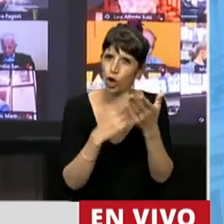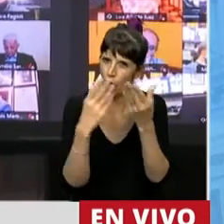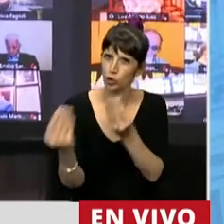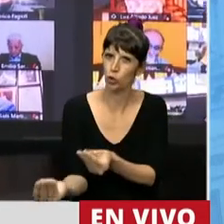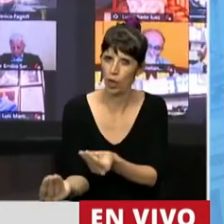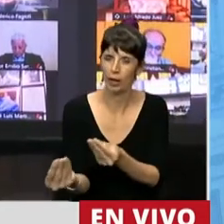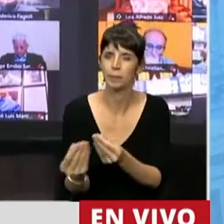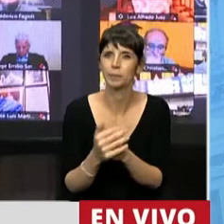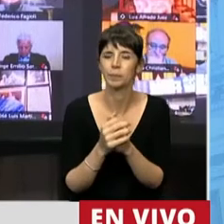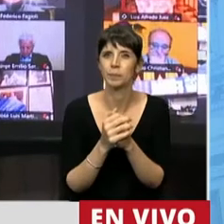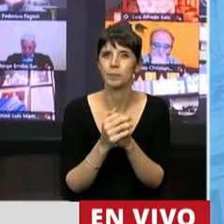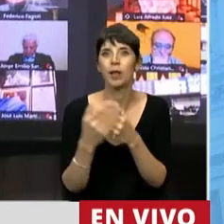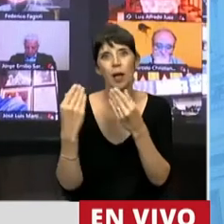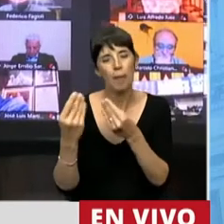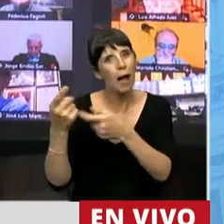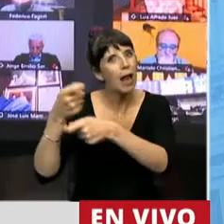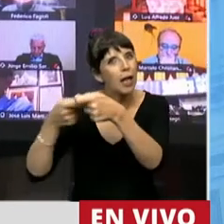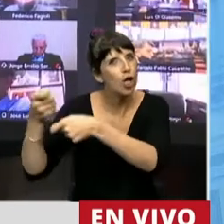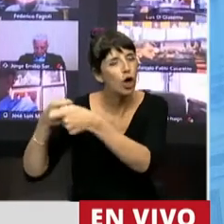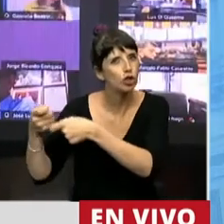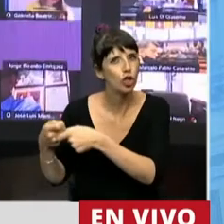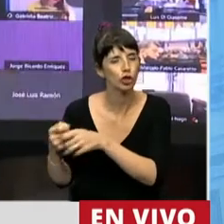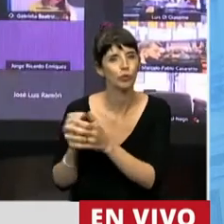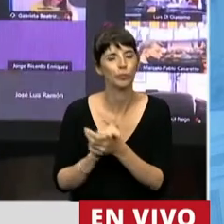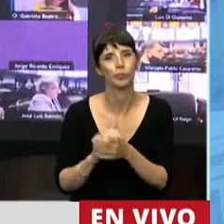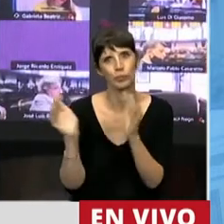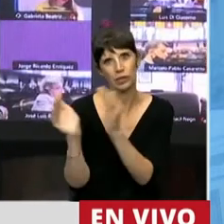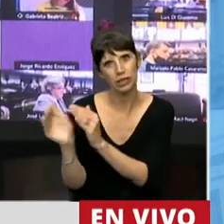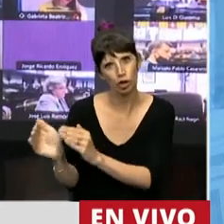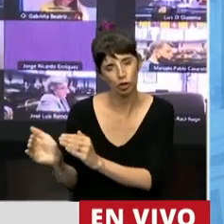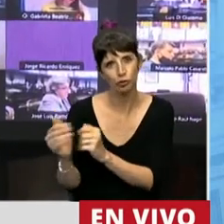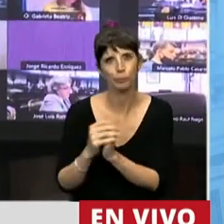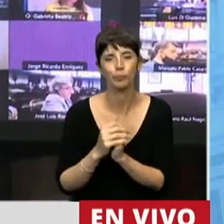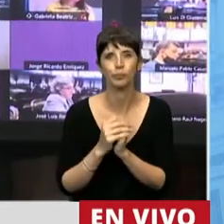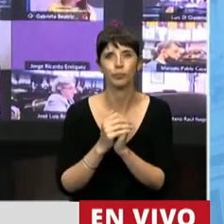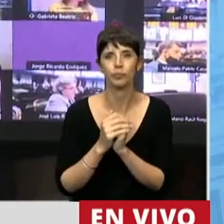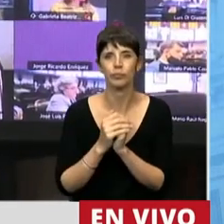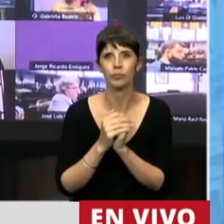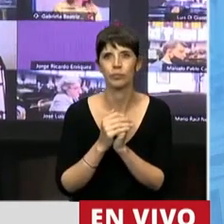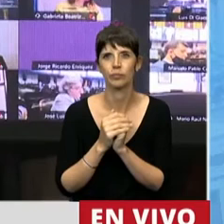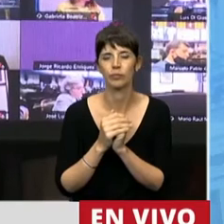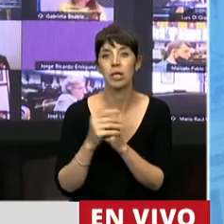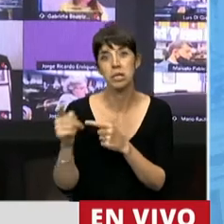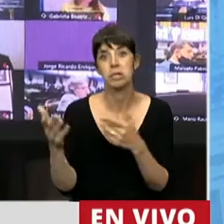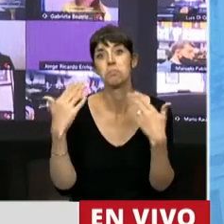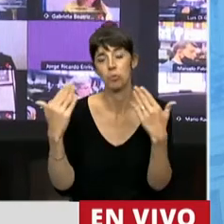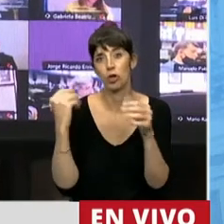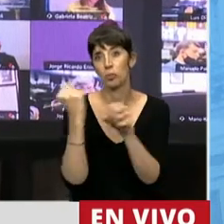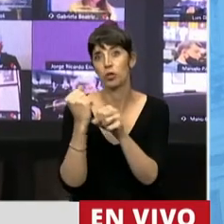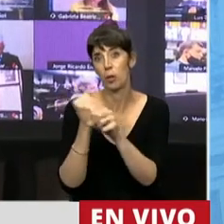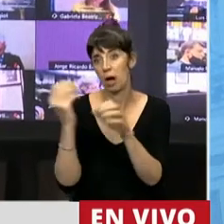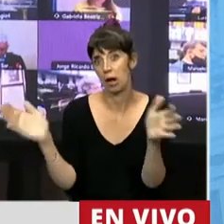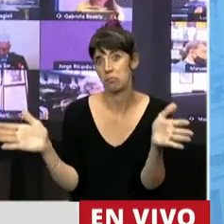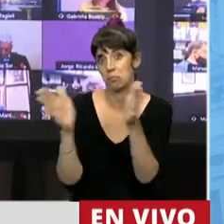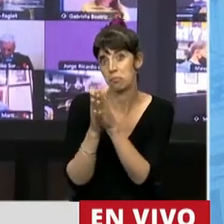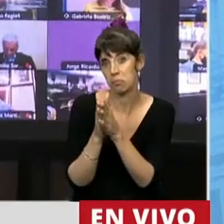a todos los pequeños y medianos comerciantes y que realmente se puede trabajar en conjunto atendiendo